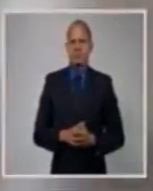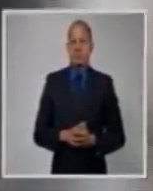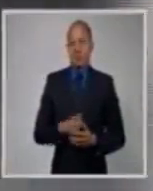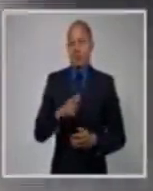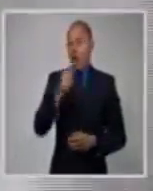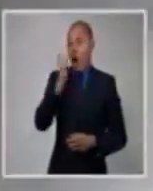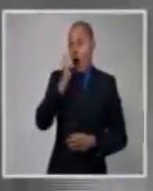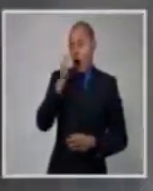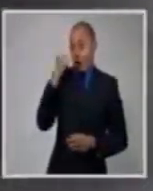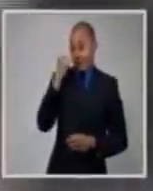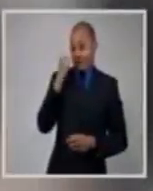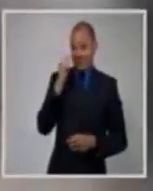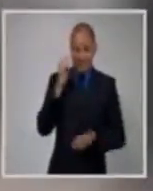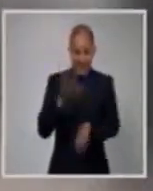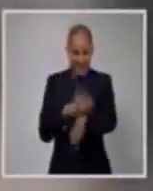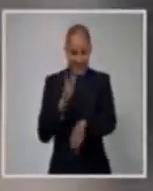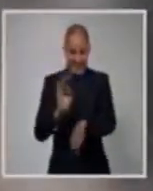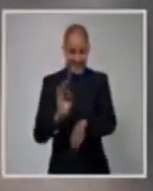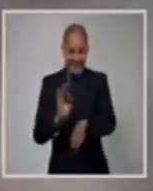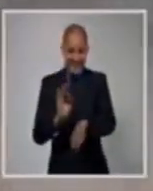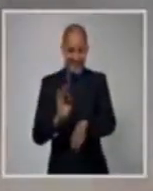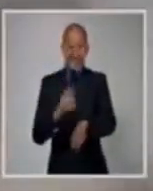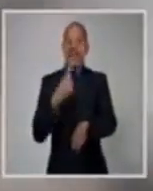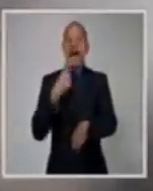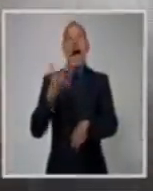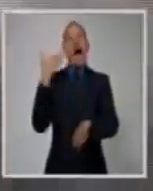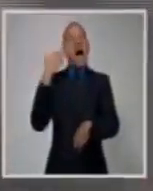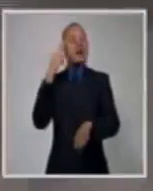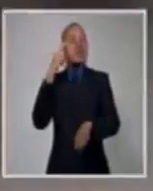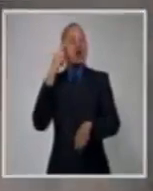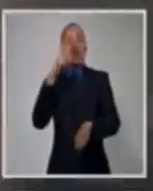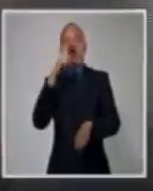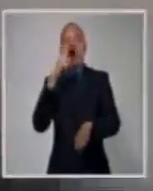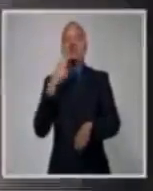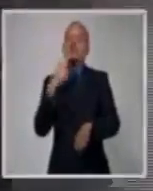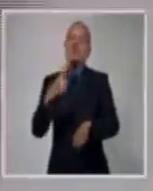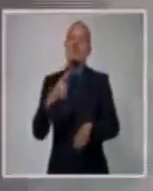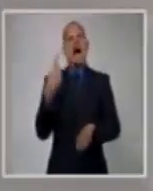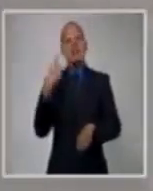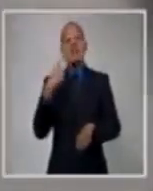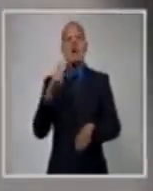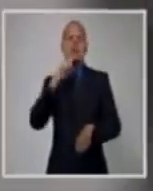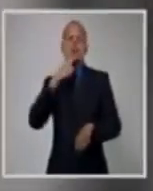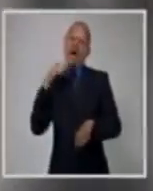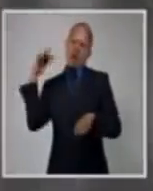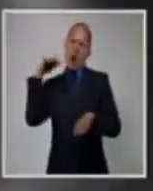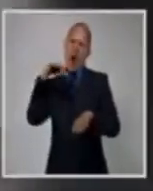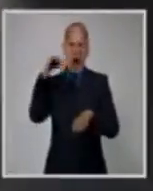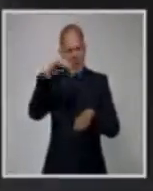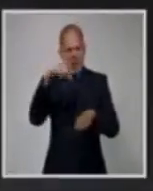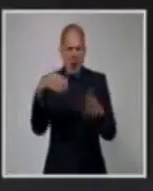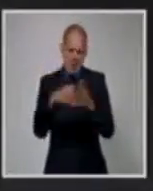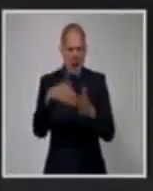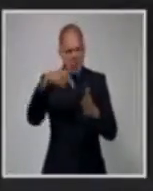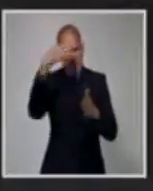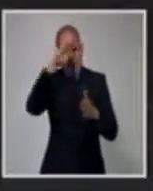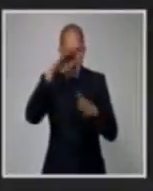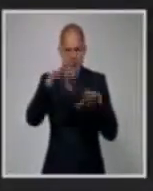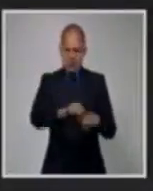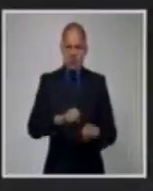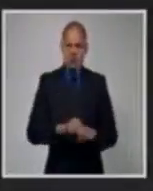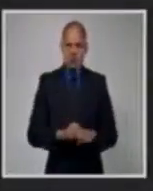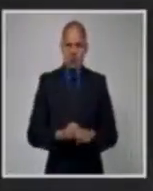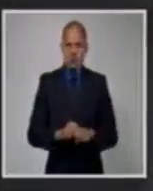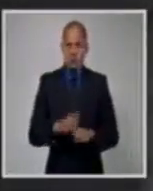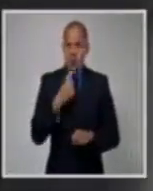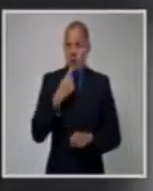recuerden, el de la invasión, el de los términos, el de que ha creado términos en la lengua española, estaba ahí también. Está diciendo que nosotros tenemos pistolas en el